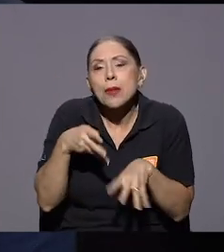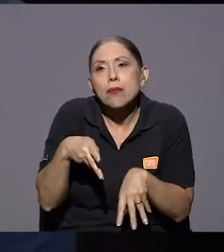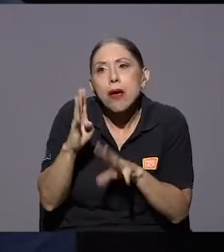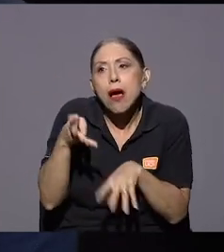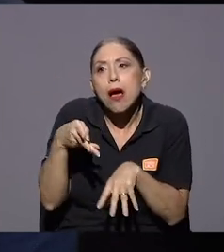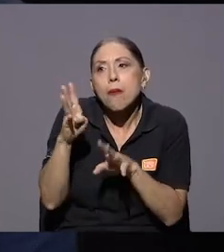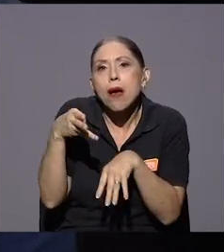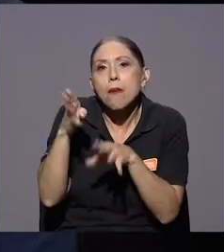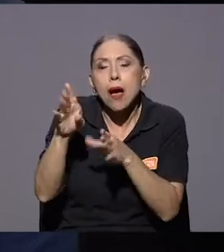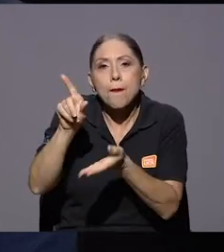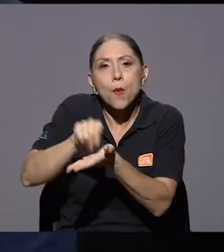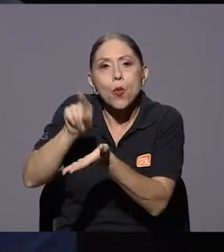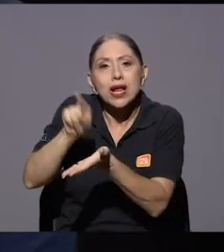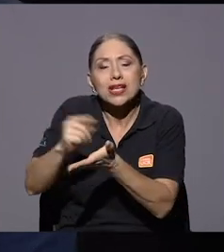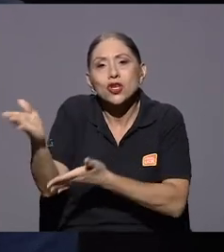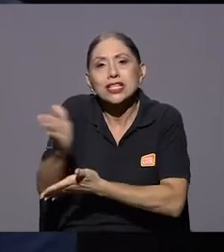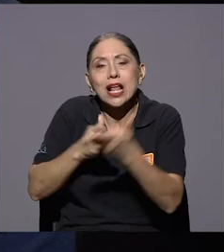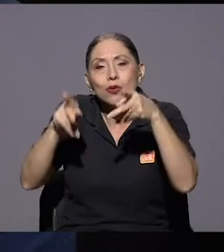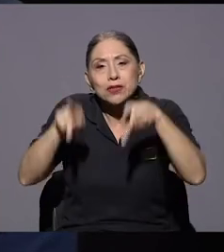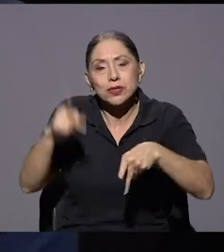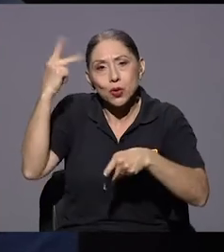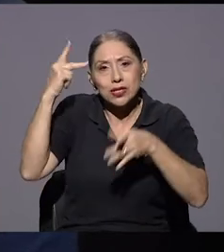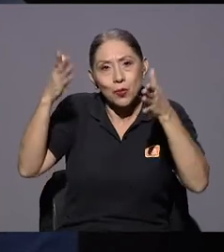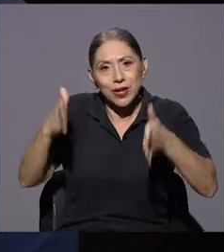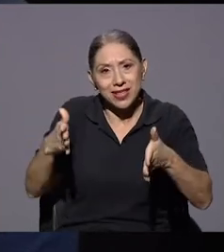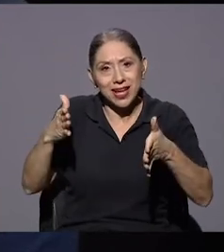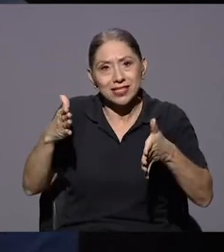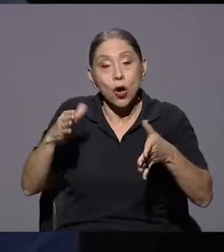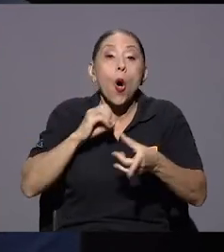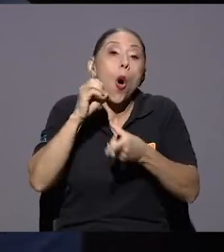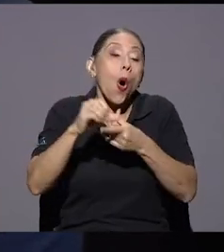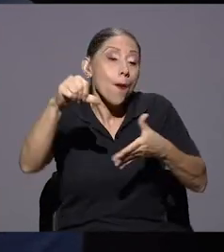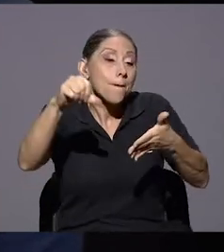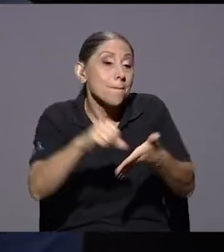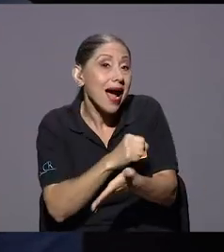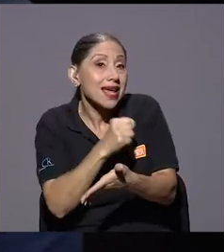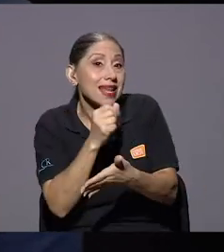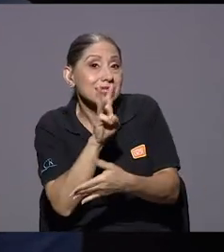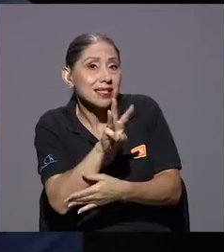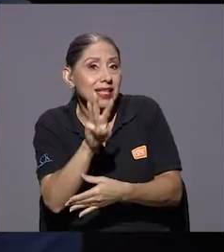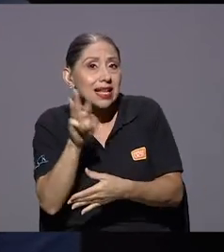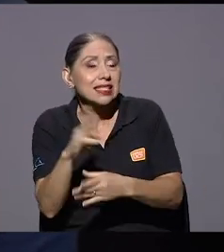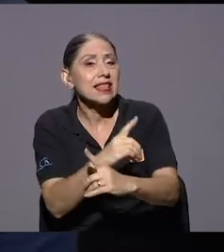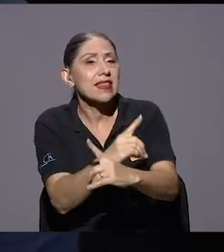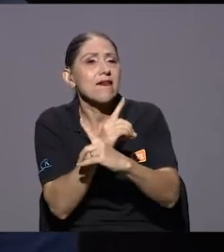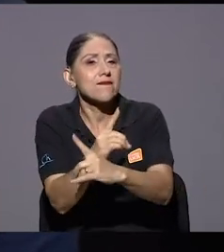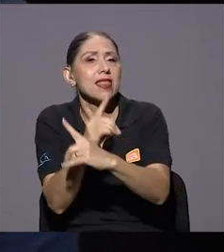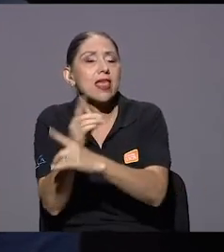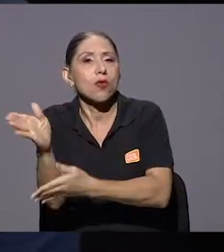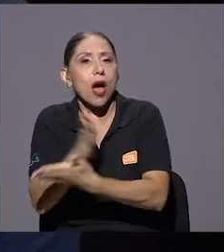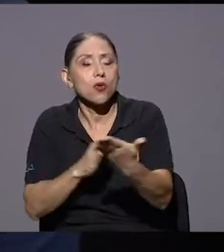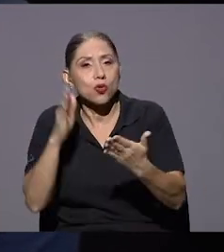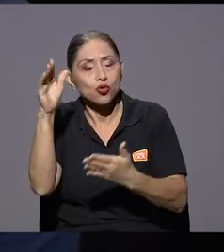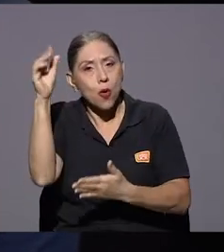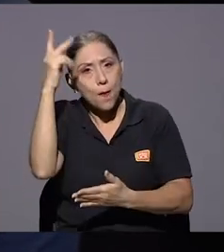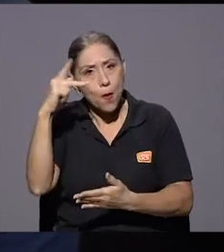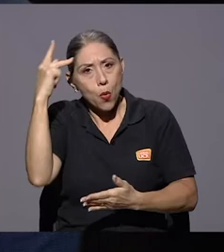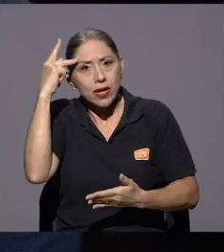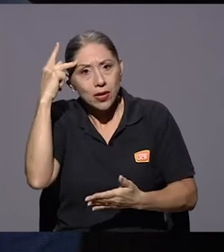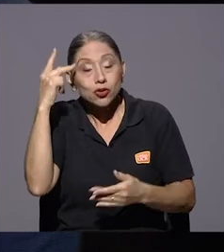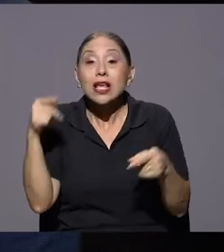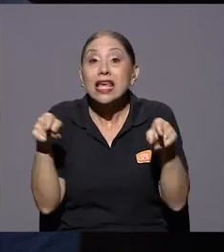políticos páginas defendiendo algunos políticos y hay algunas páginas aún digamos que tal vez es todavía más preocupante